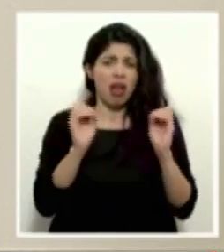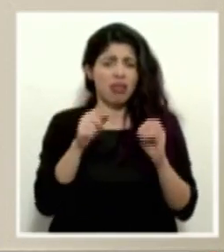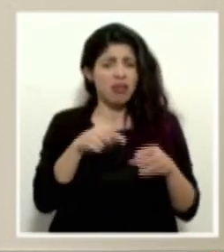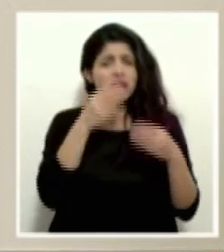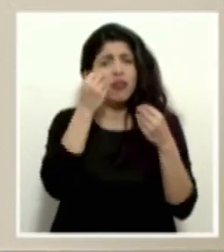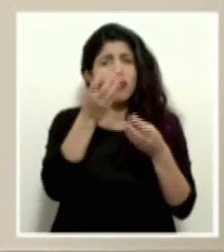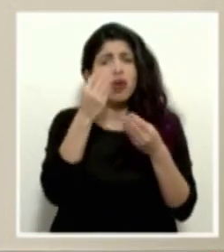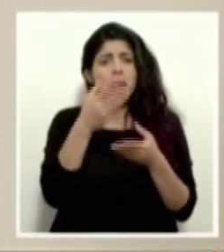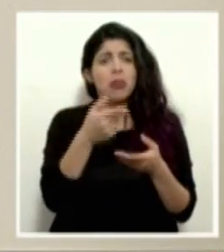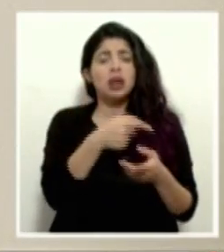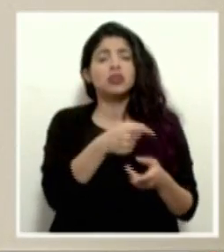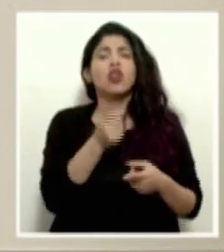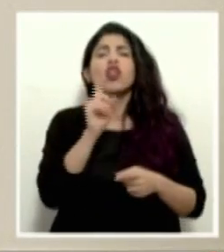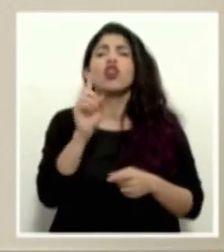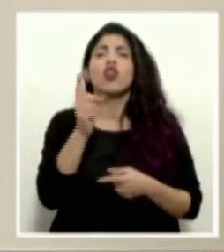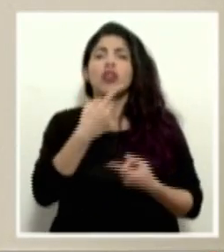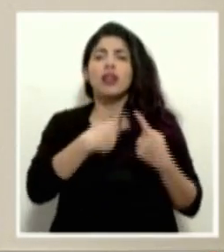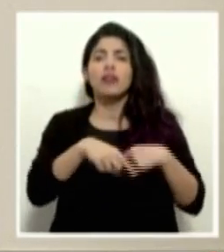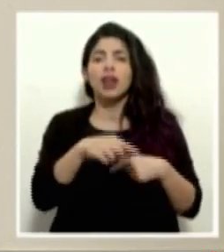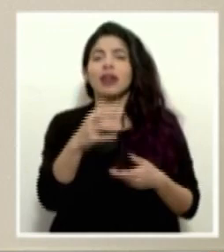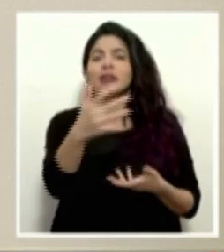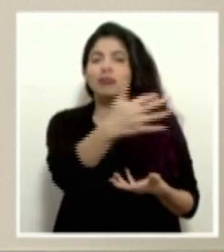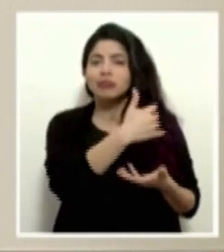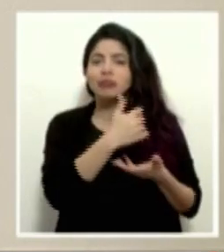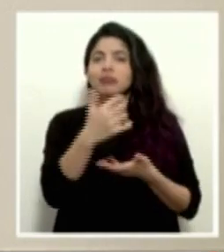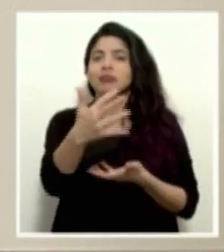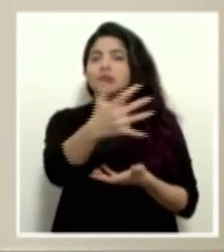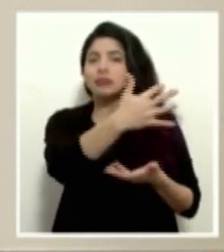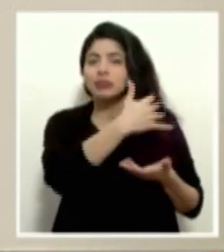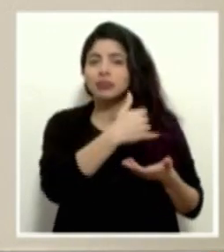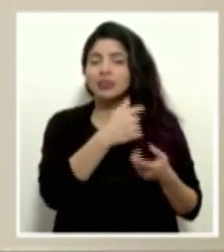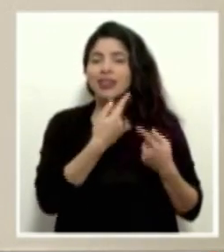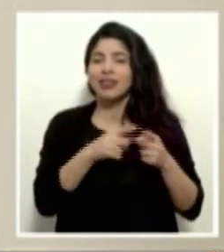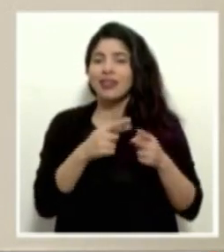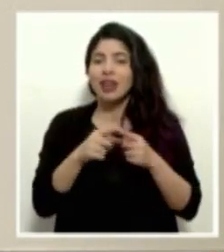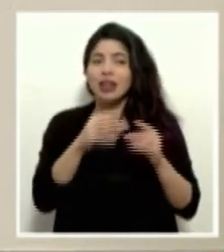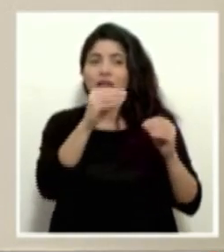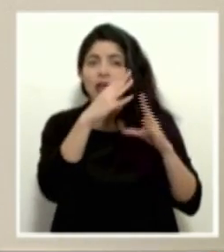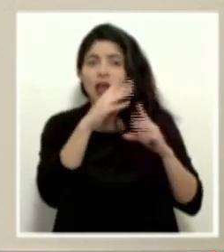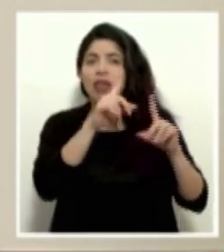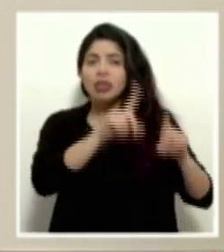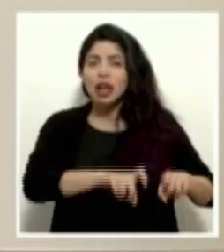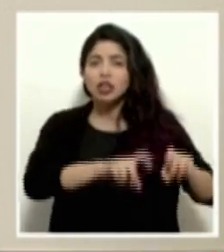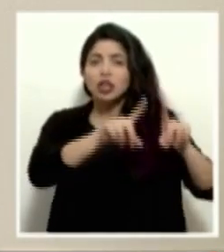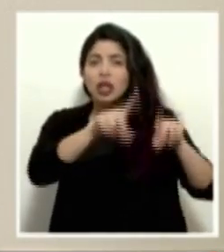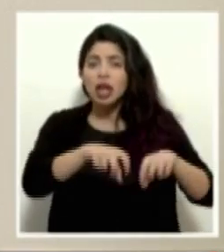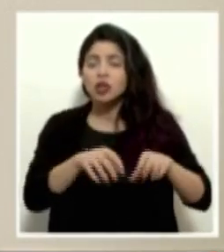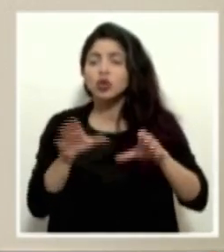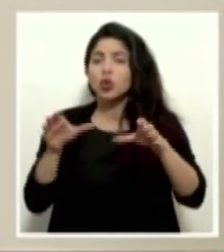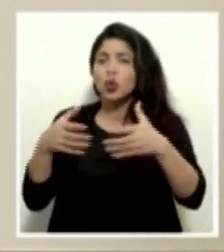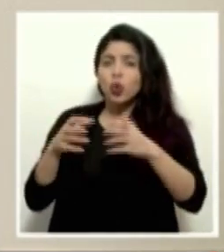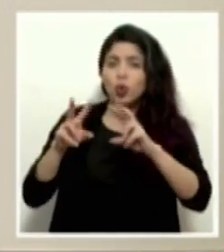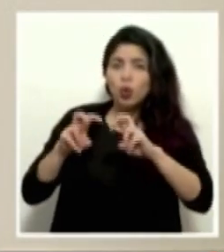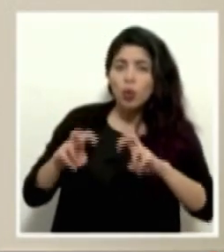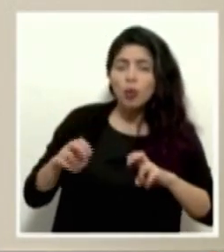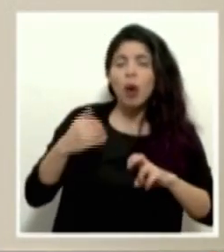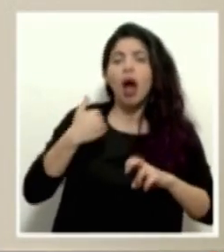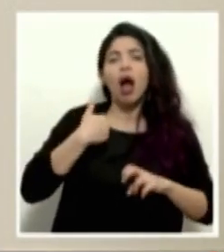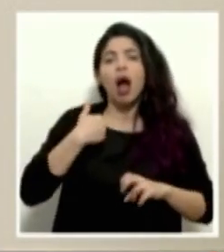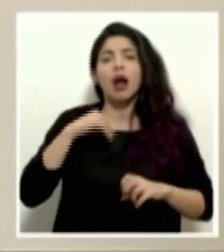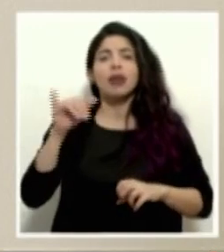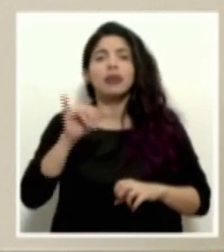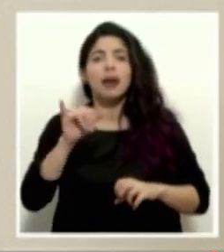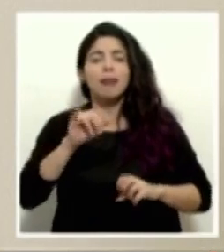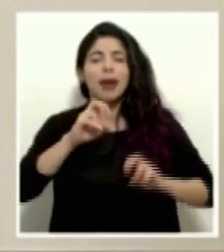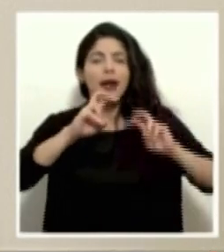datos simplemente pues se derivan de lo que vamos obteniendo, de las diferentes confirmaciones diagnósticas, de los clústeres, como hablábamos, también hay valoraciones